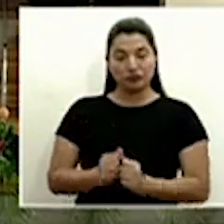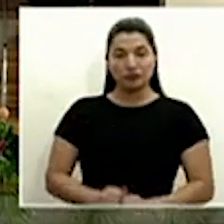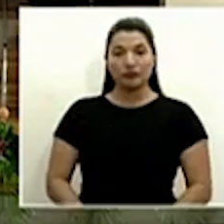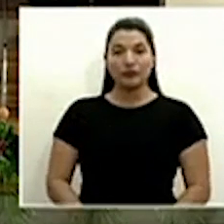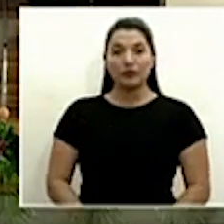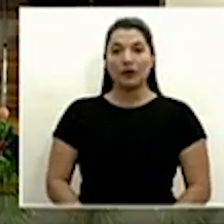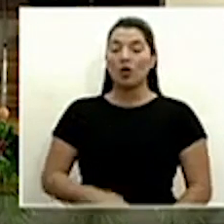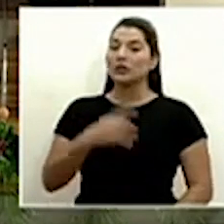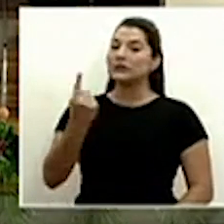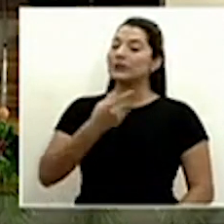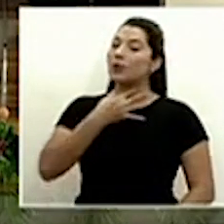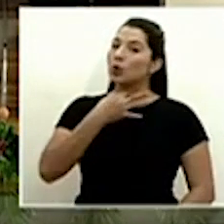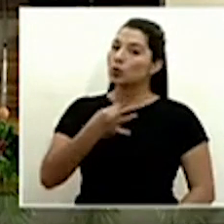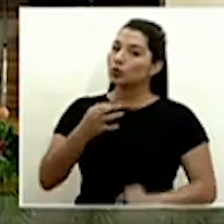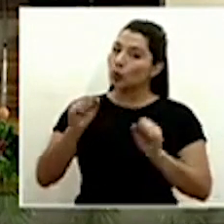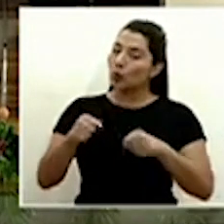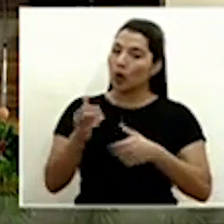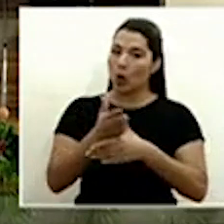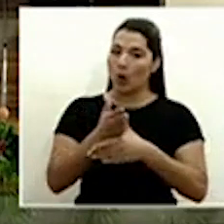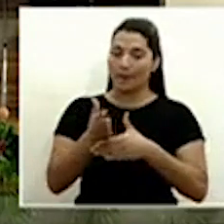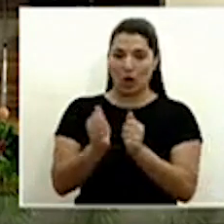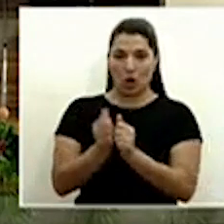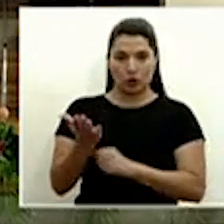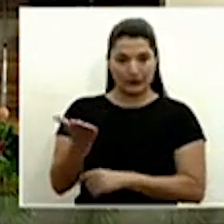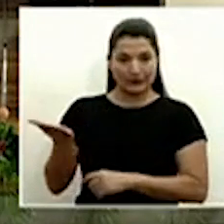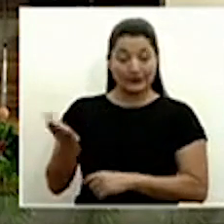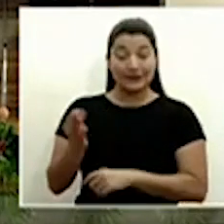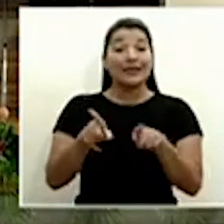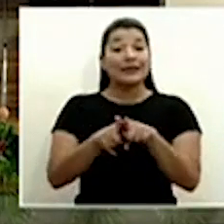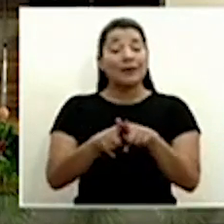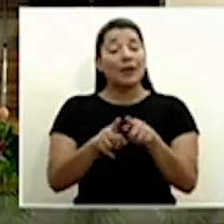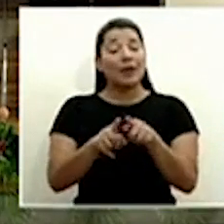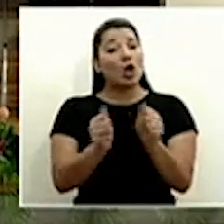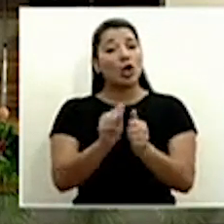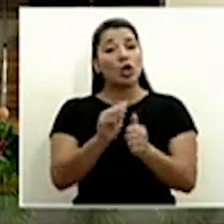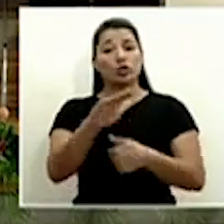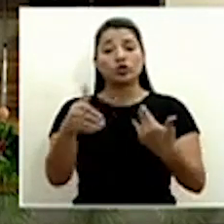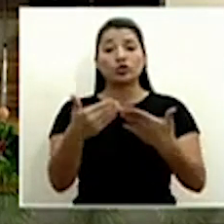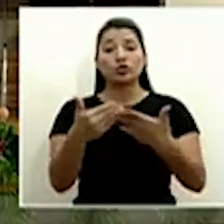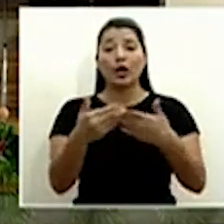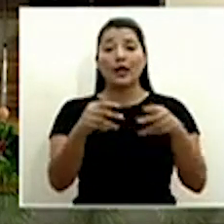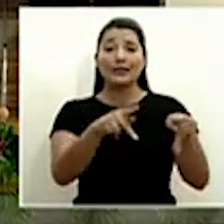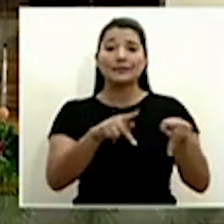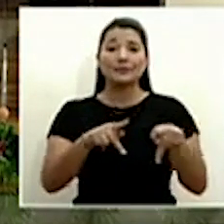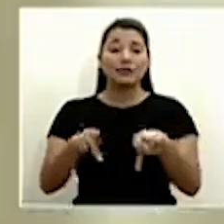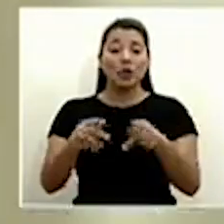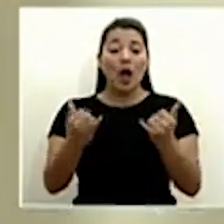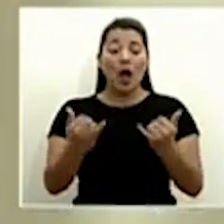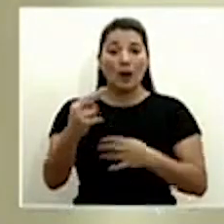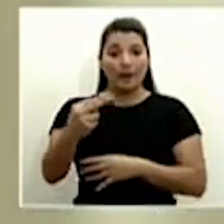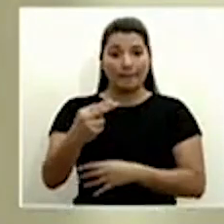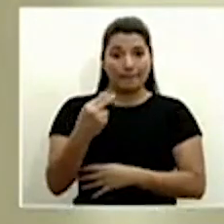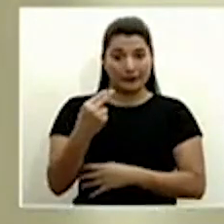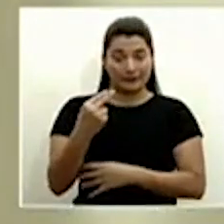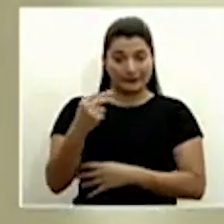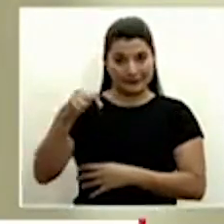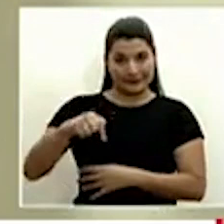Siempre un gusto compartir con ellos y con todas las personas que están siguiendo esta transmisión